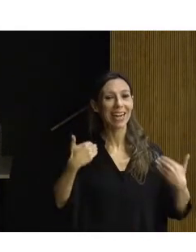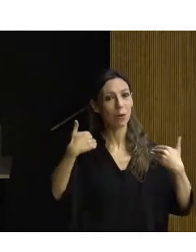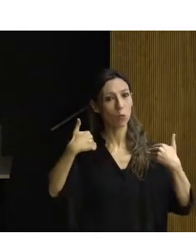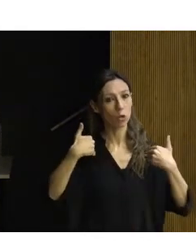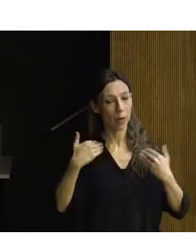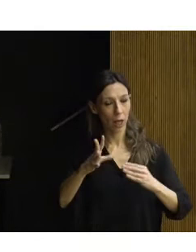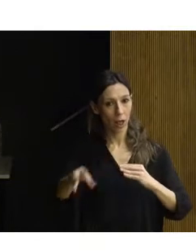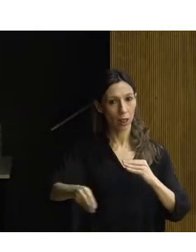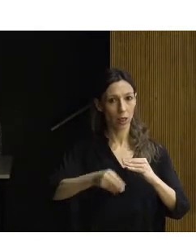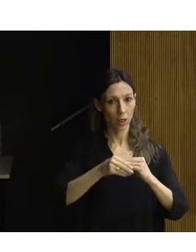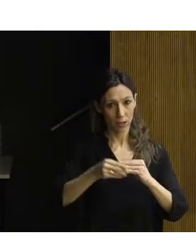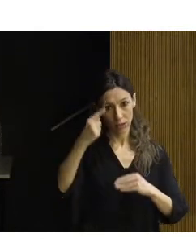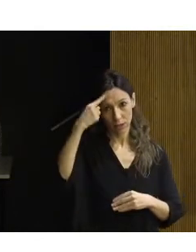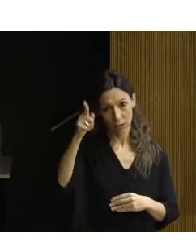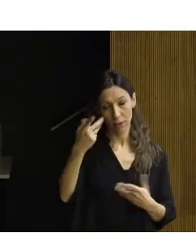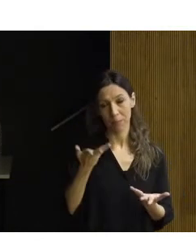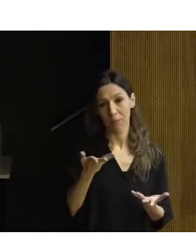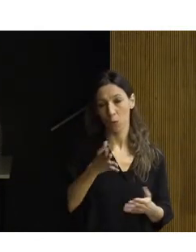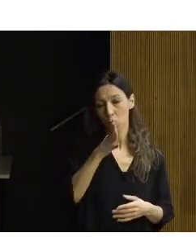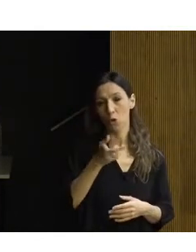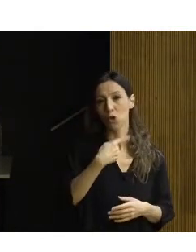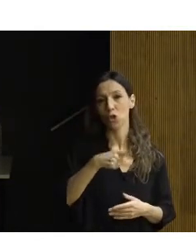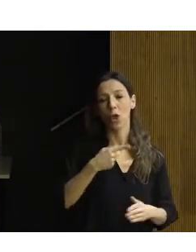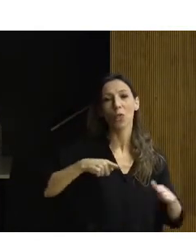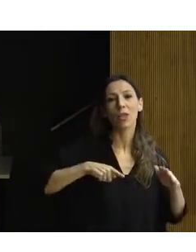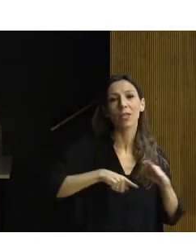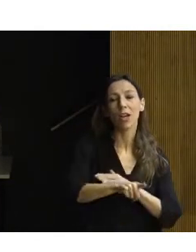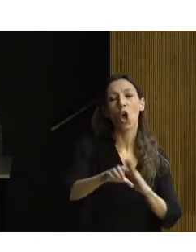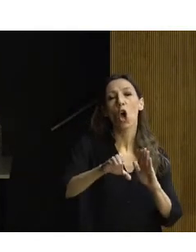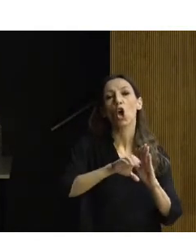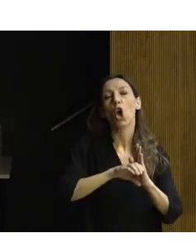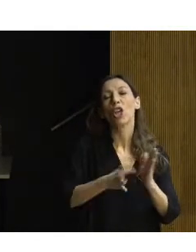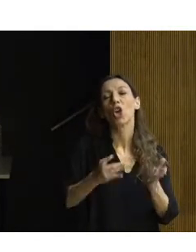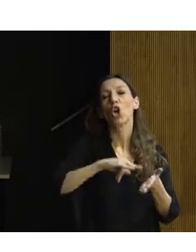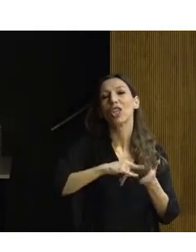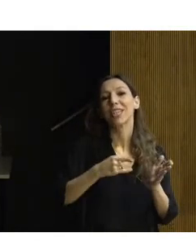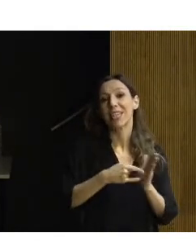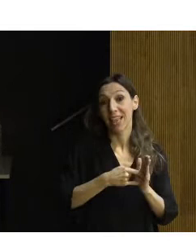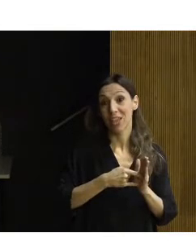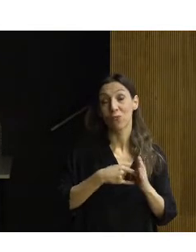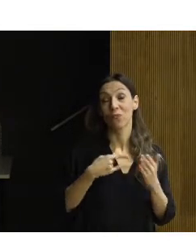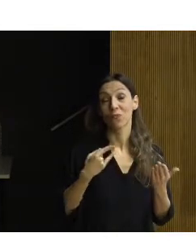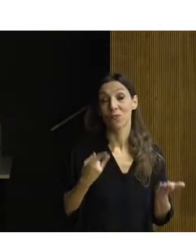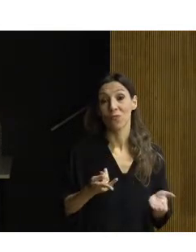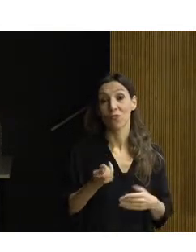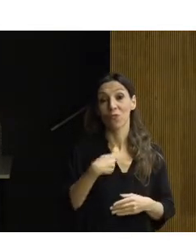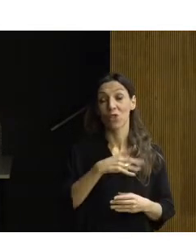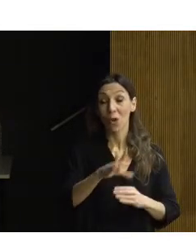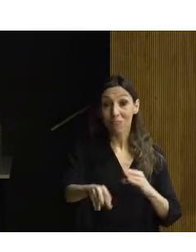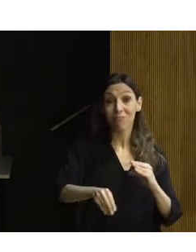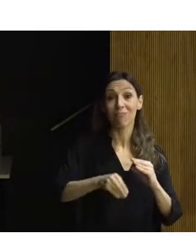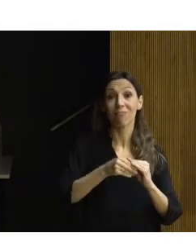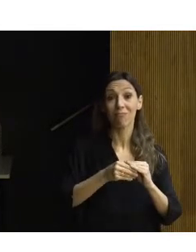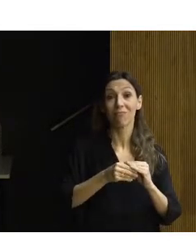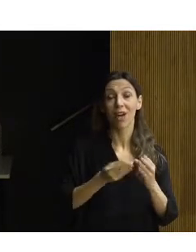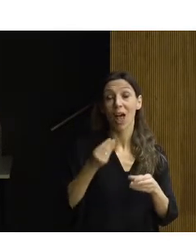adicional, como sabéis, en la medida que desarrollamos el Código Técnico de la Edificación y que tenemos, lógicamente, incorporado eso dentro de